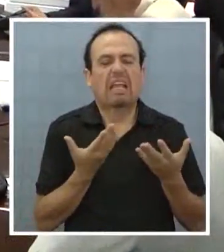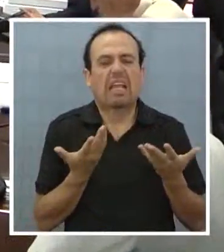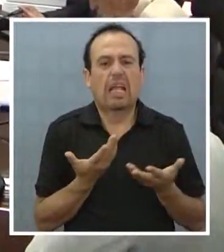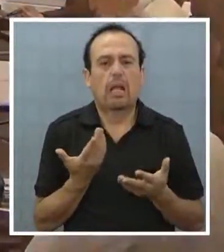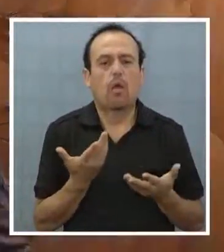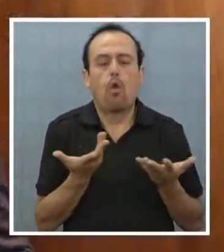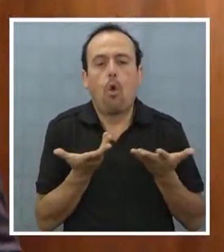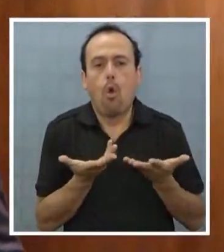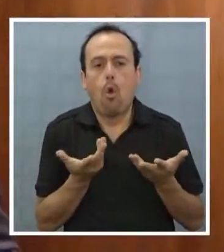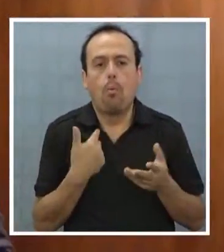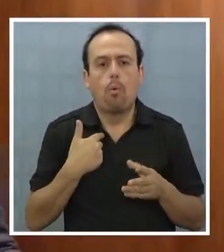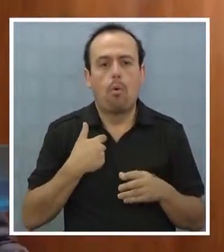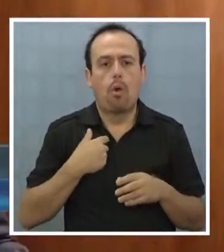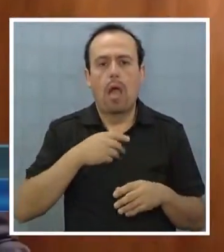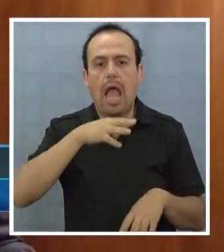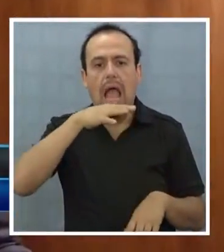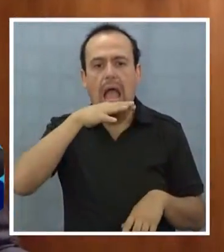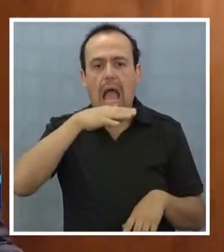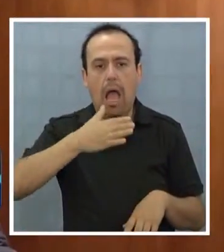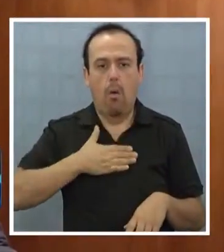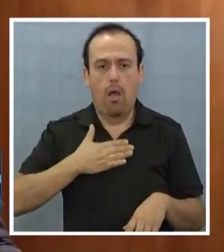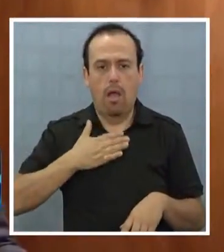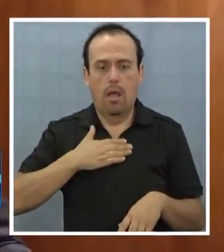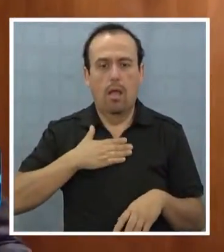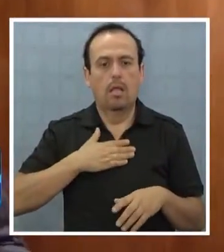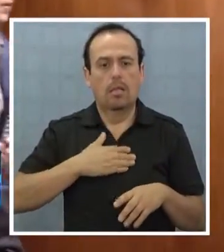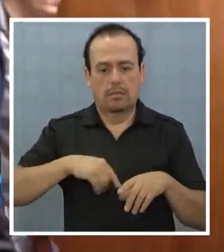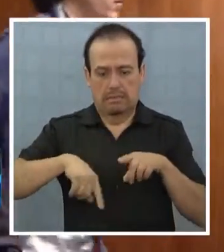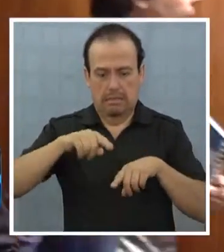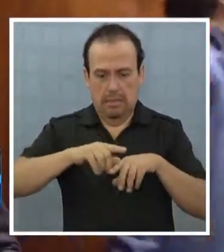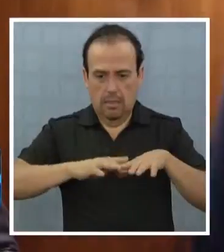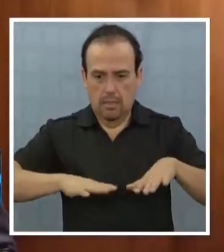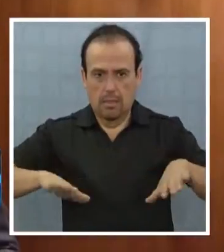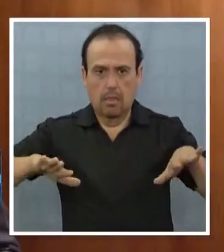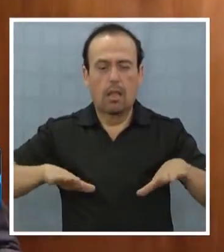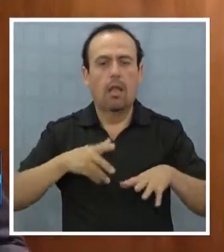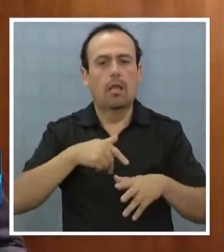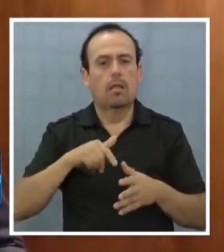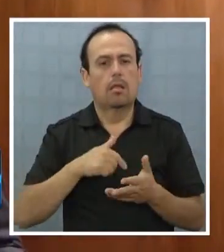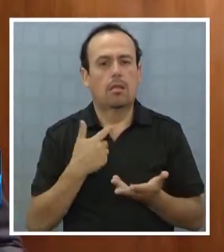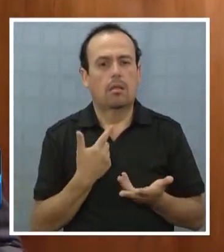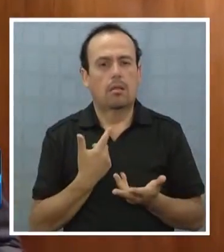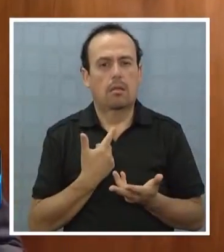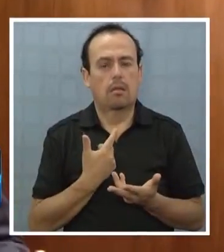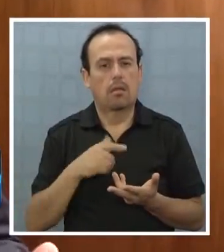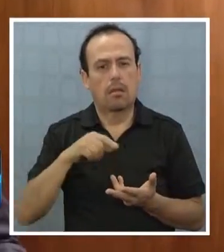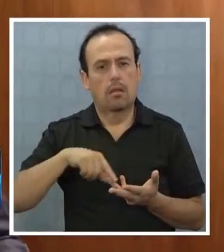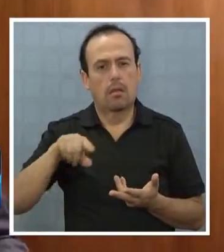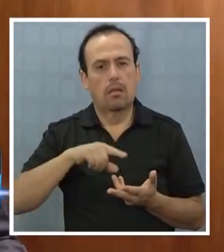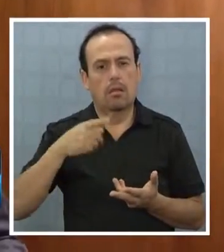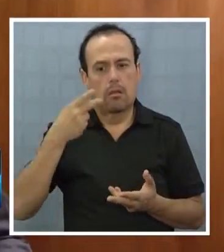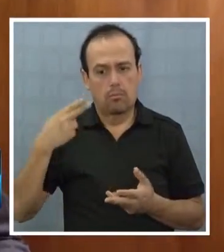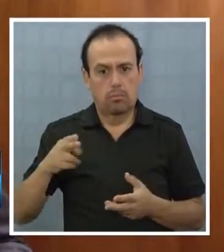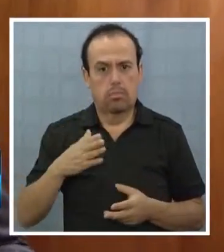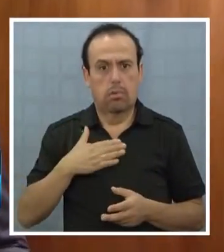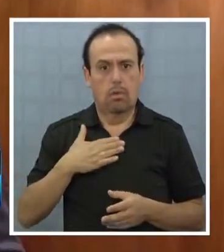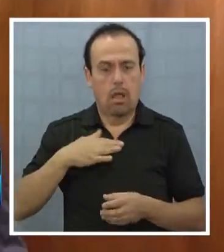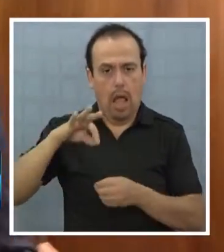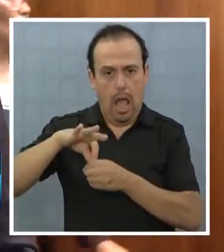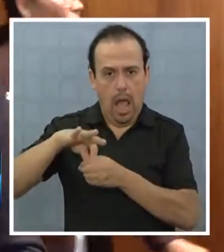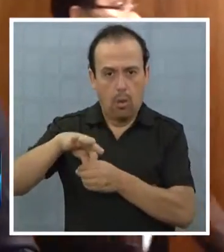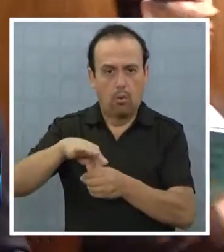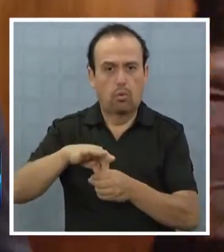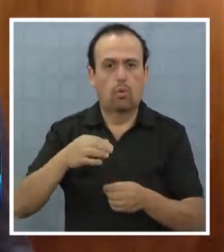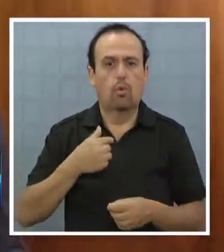utilizamos las aguas que tenemos en nuestras cuencas. Hay que dejar súper claro que las aguas acá son de los agricultores y nosotros lo que